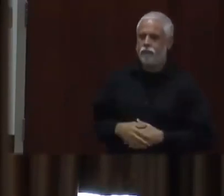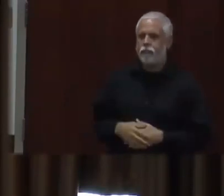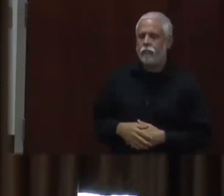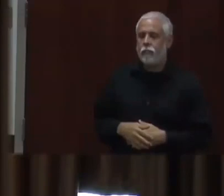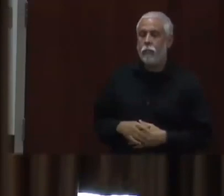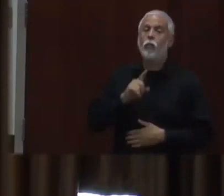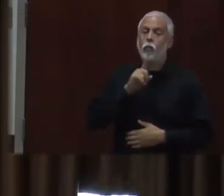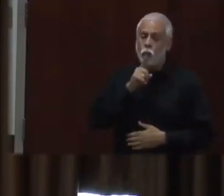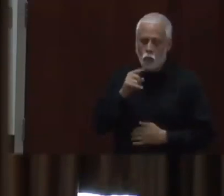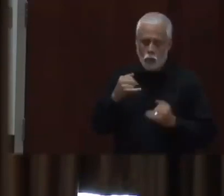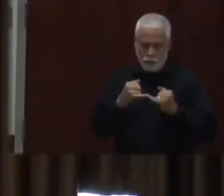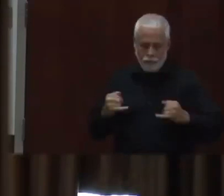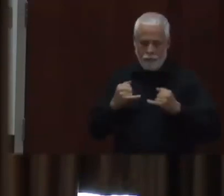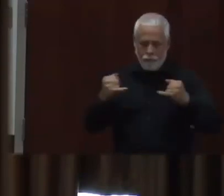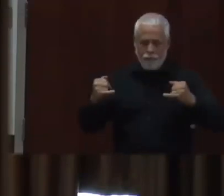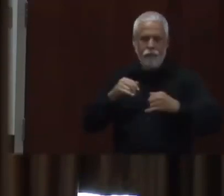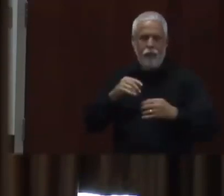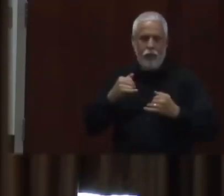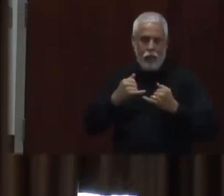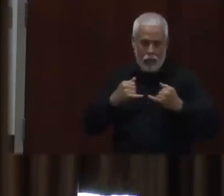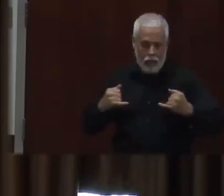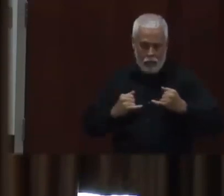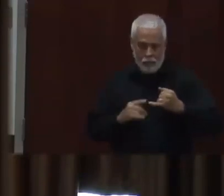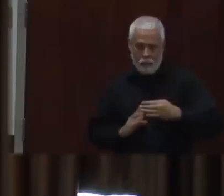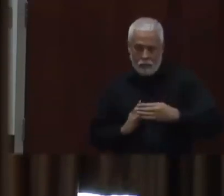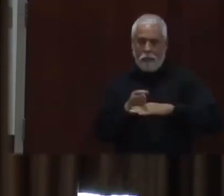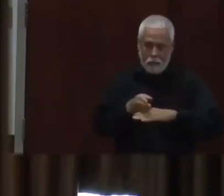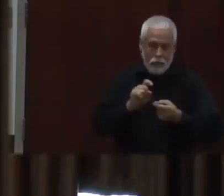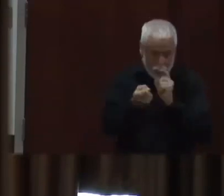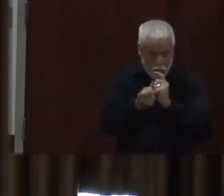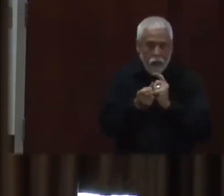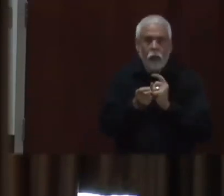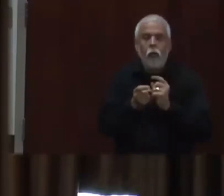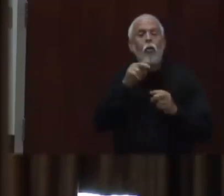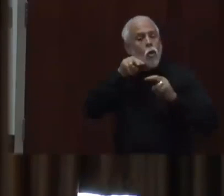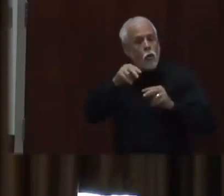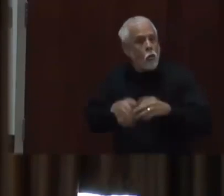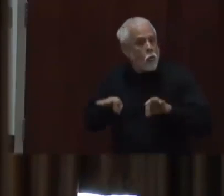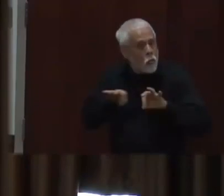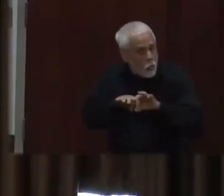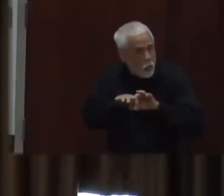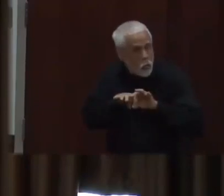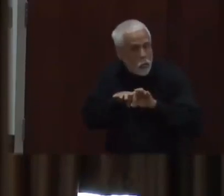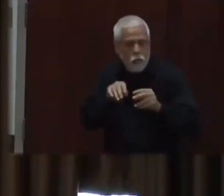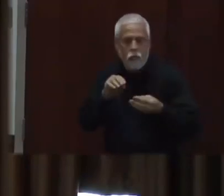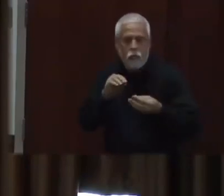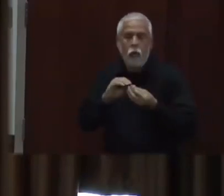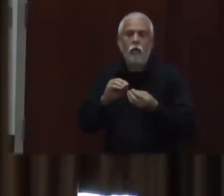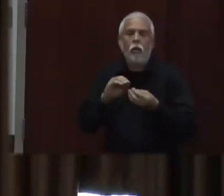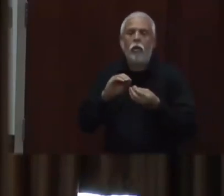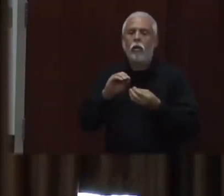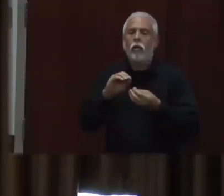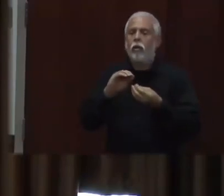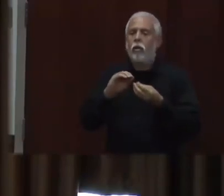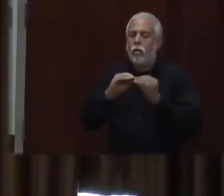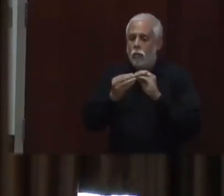llegan cada día, a cuánta profundidad, el porcentaje de positividad. Estos son de los mejores indicadores acerca